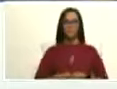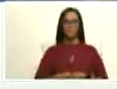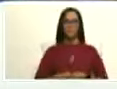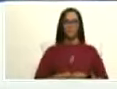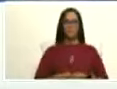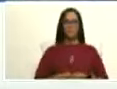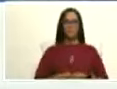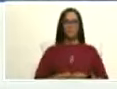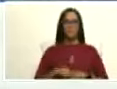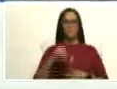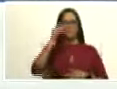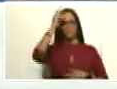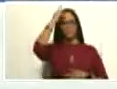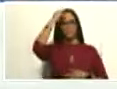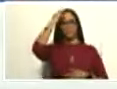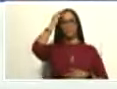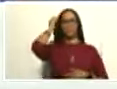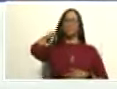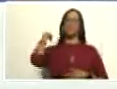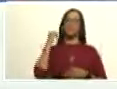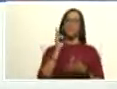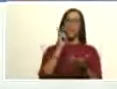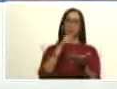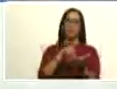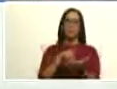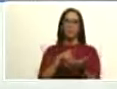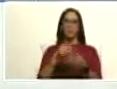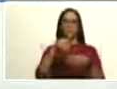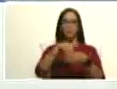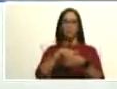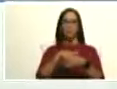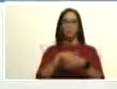Llegamos al centro de votación, Silita, tenme por aquí, por favor.